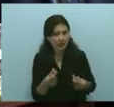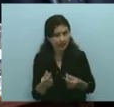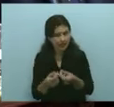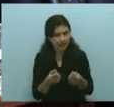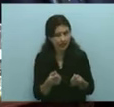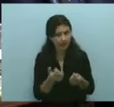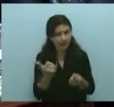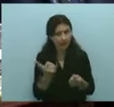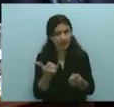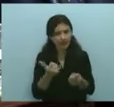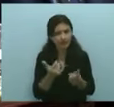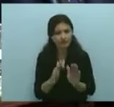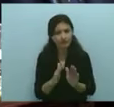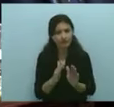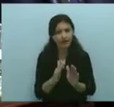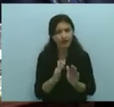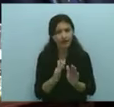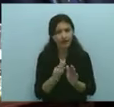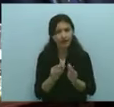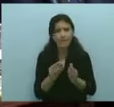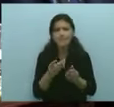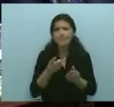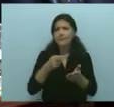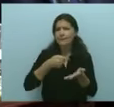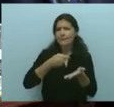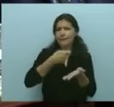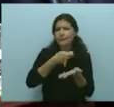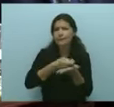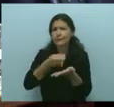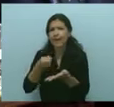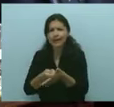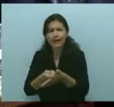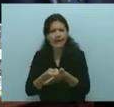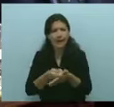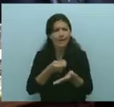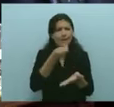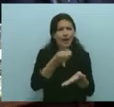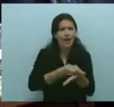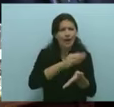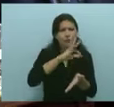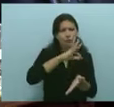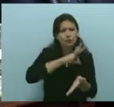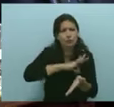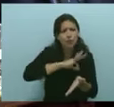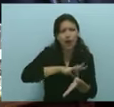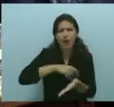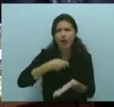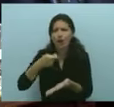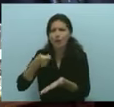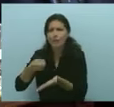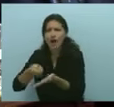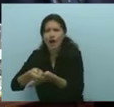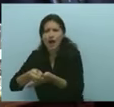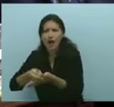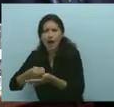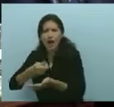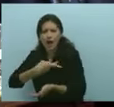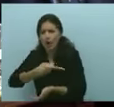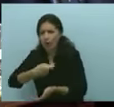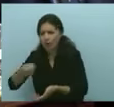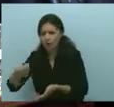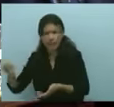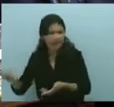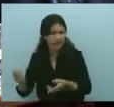mes que se le paga a los activos, tenía que recurrir a endeudarse porque la caja recién cuenta con los recursos